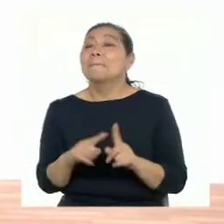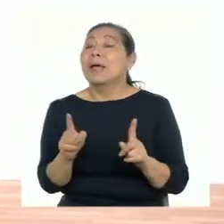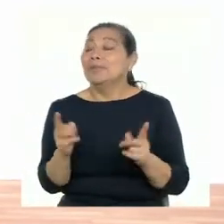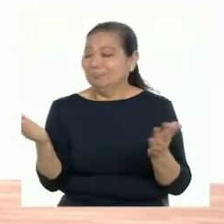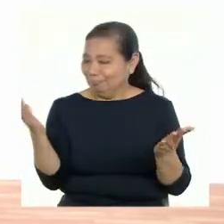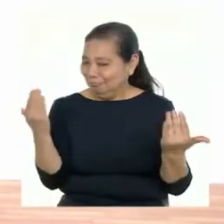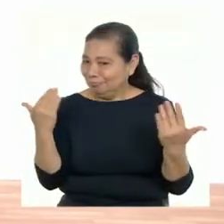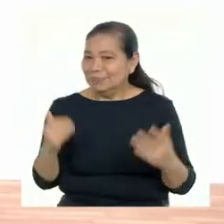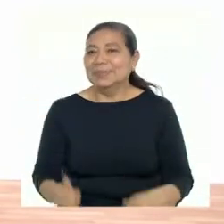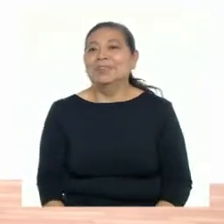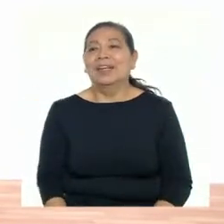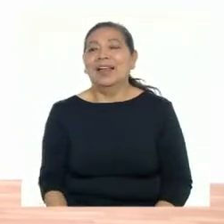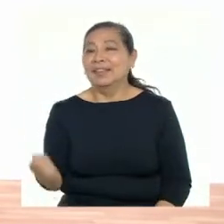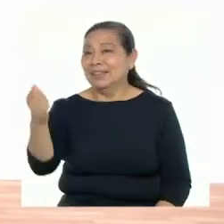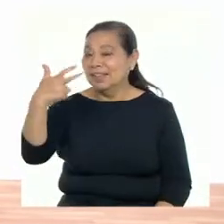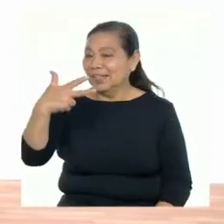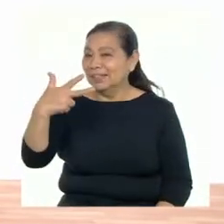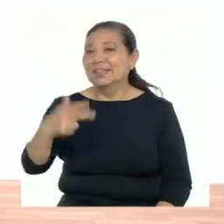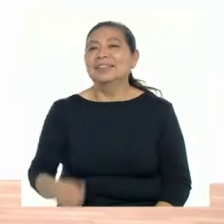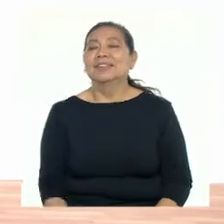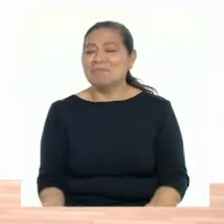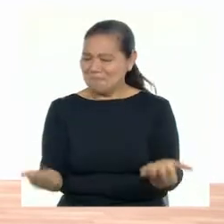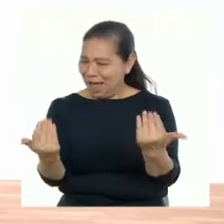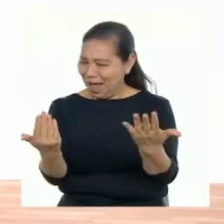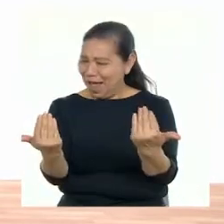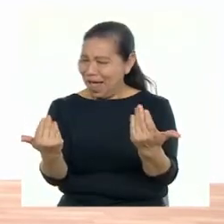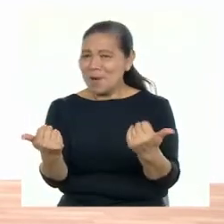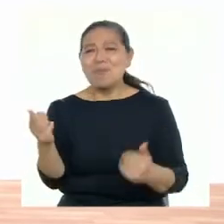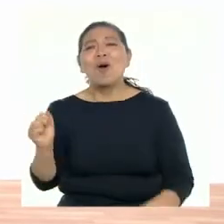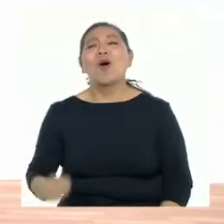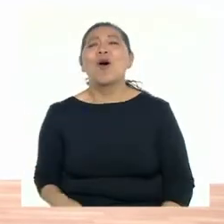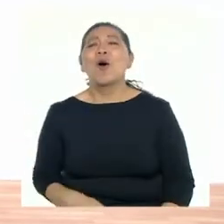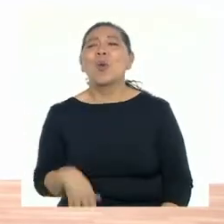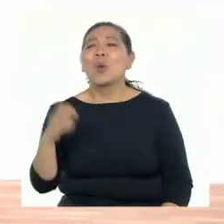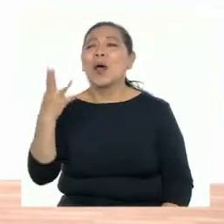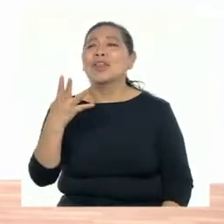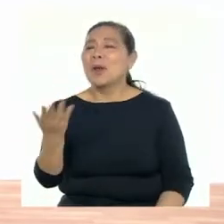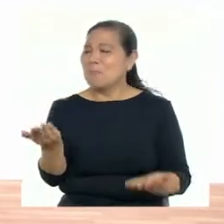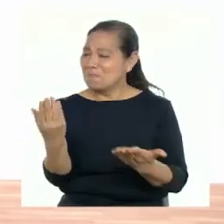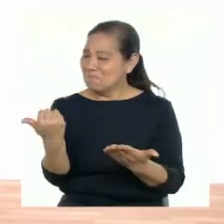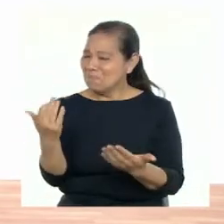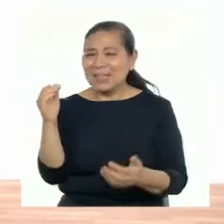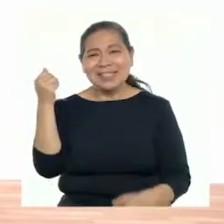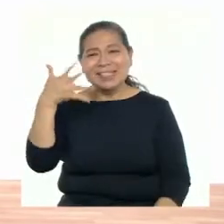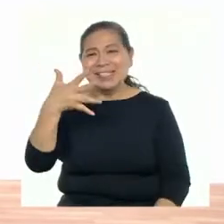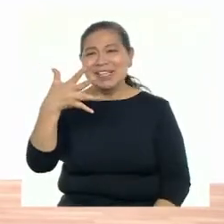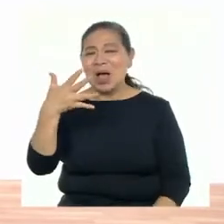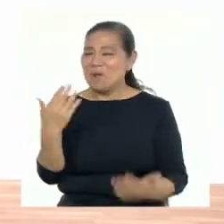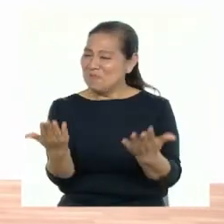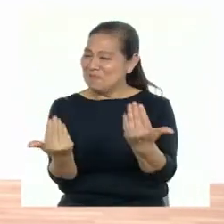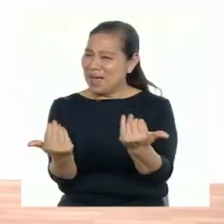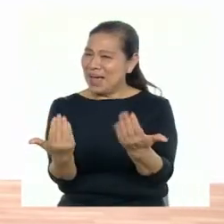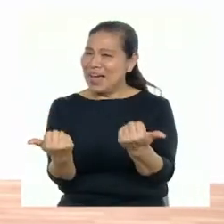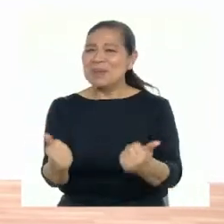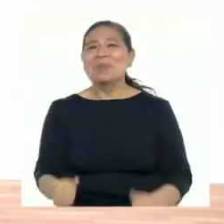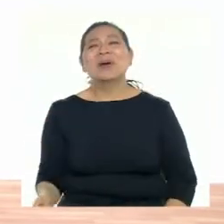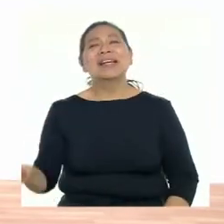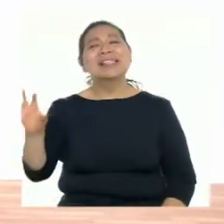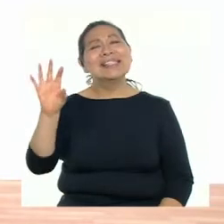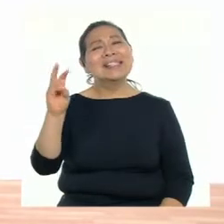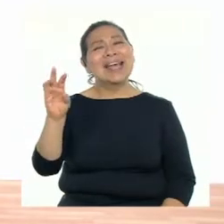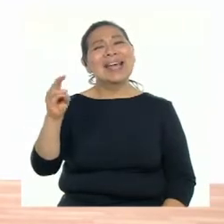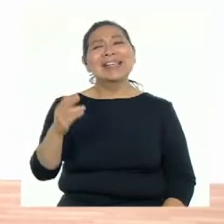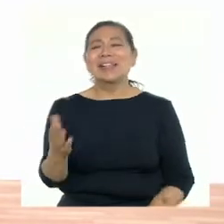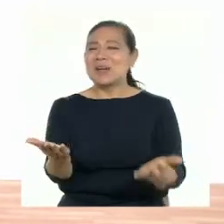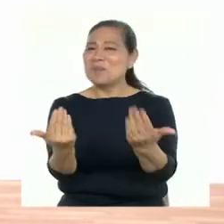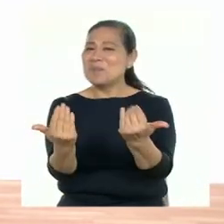¡Vamos! ¡Tres! ¡Vamos! ¡Cuatro! ¡Vamos! ¡Cinco! ¡Seis!